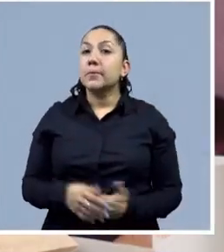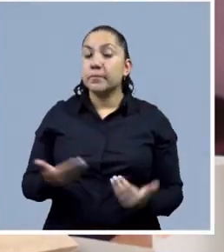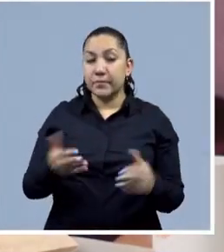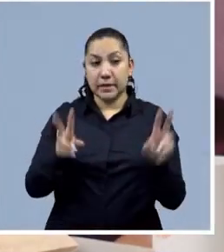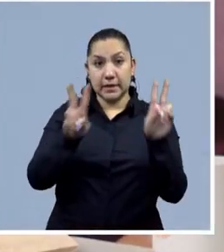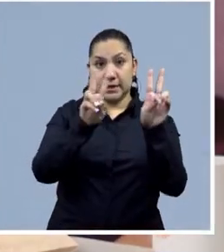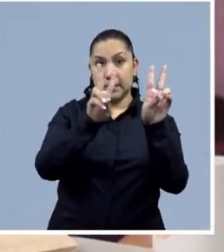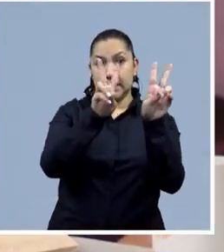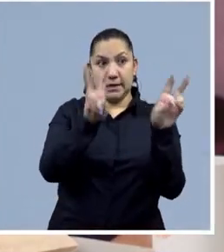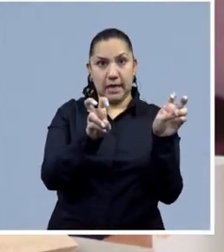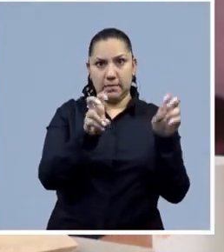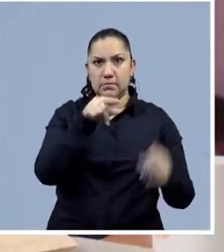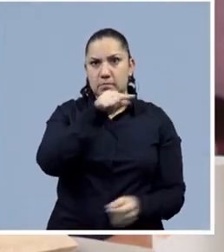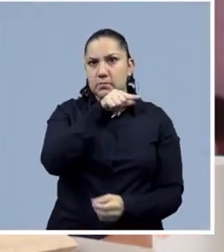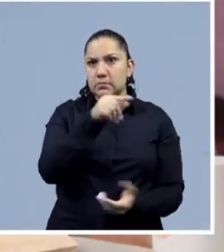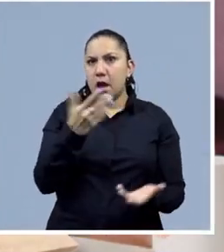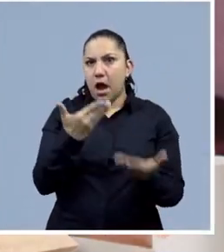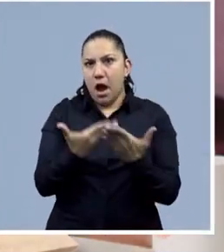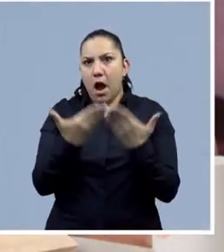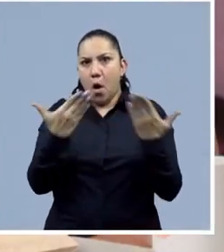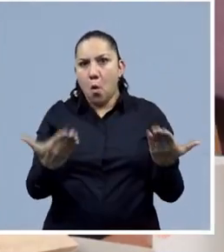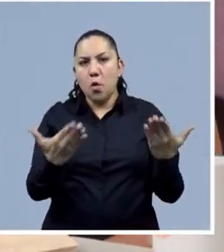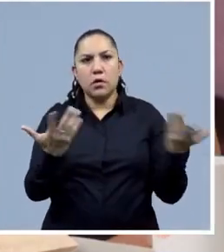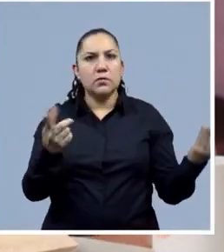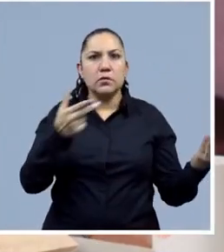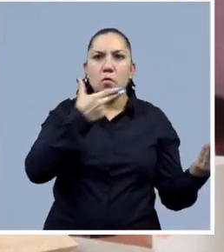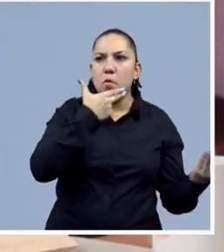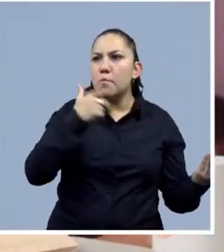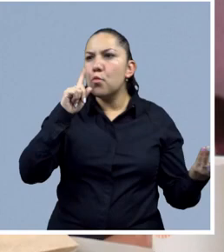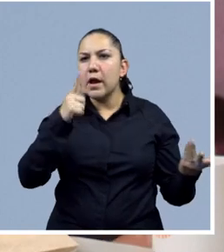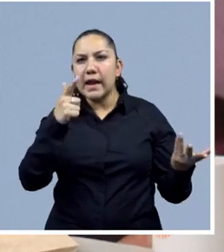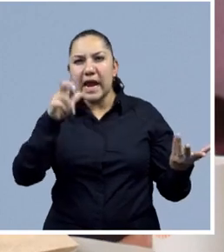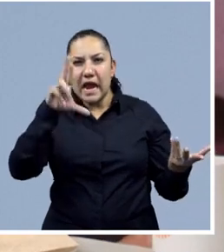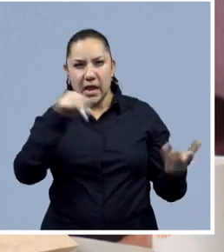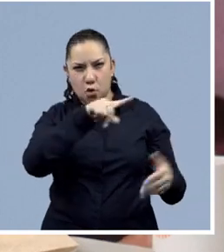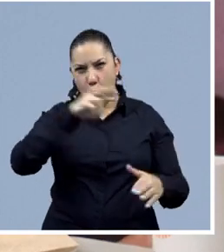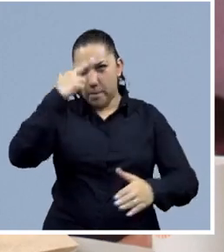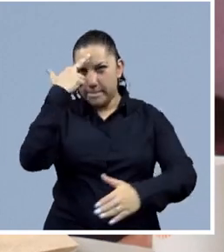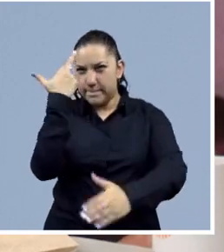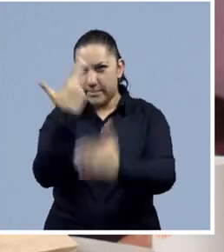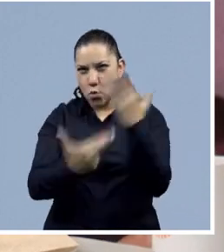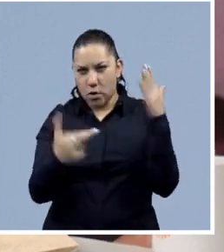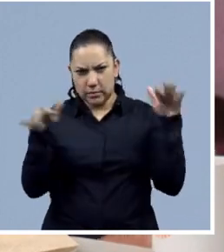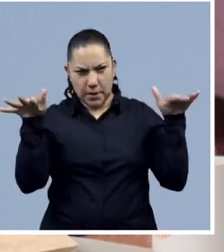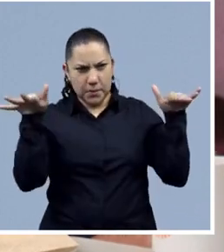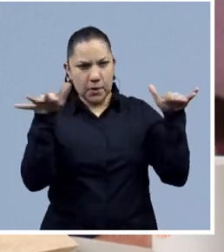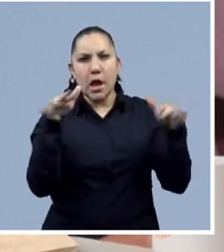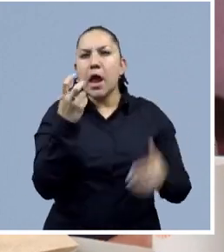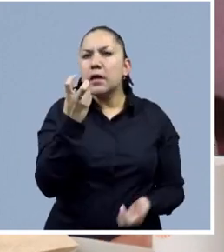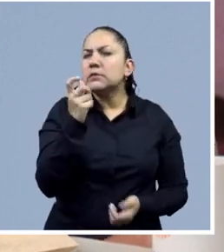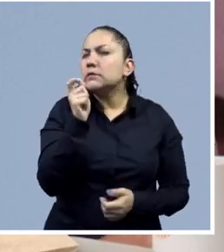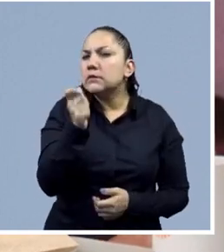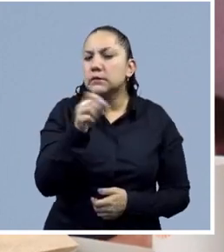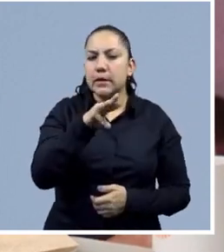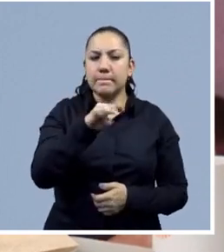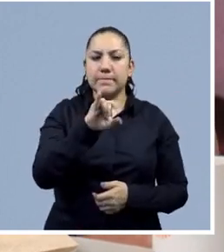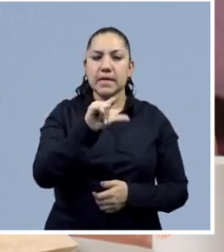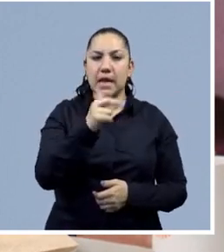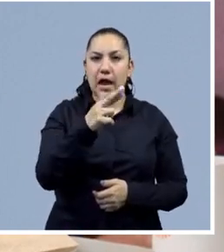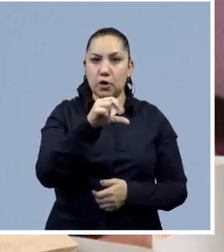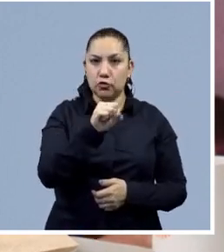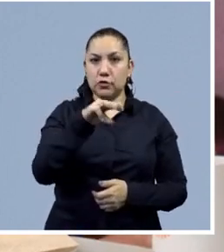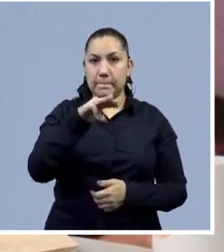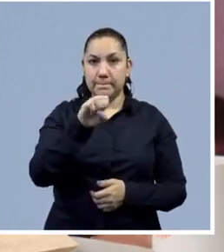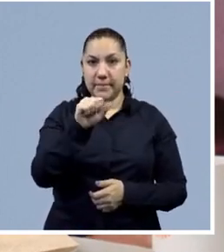Uno de los temas que ha puesto nuevamente bajo el foco de atención a la violencia de género que se vive en nuestro país es el caso de Milagros Mesa,